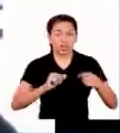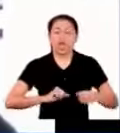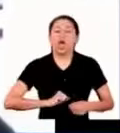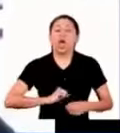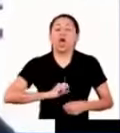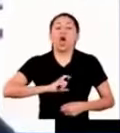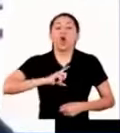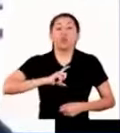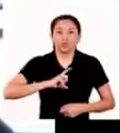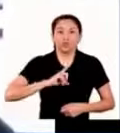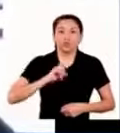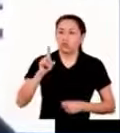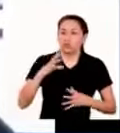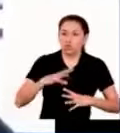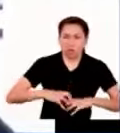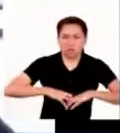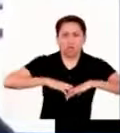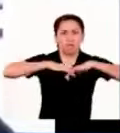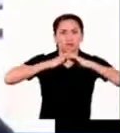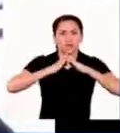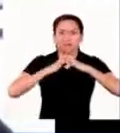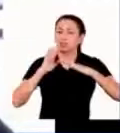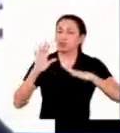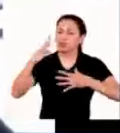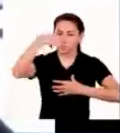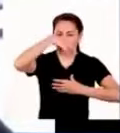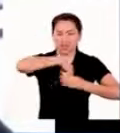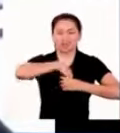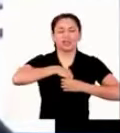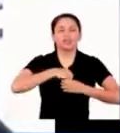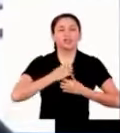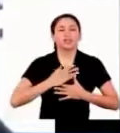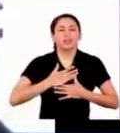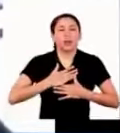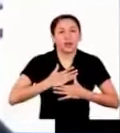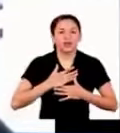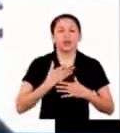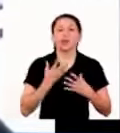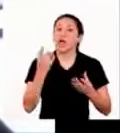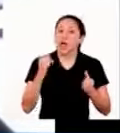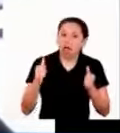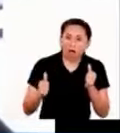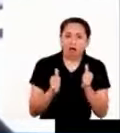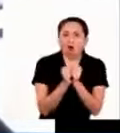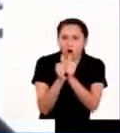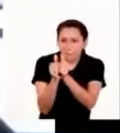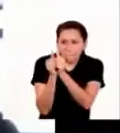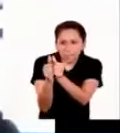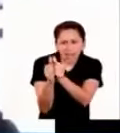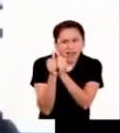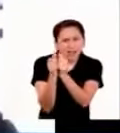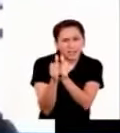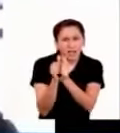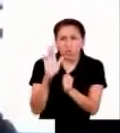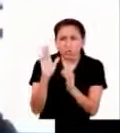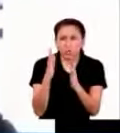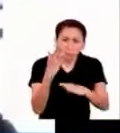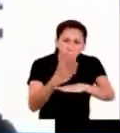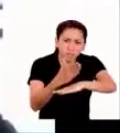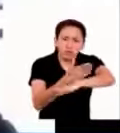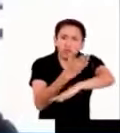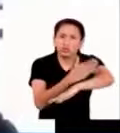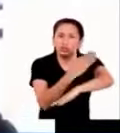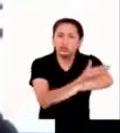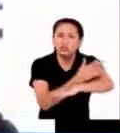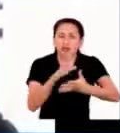fortalecer la valoración que tienen de ellas y ellos mismos acompañarlas y acompañarlos en el proceso de